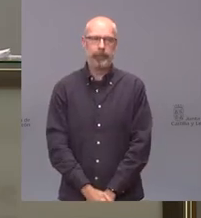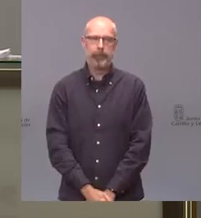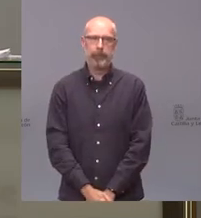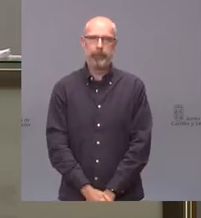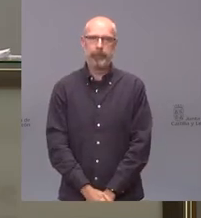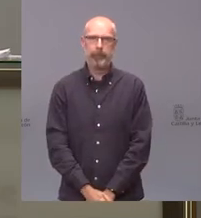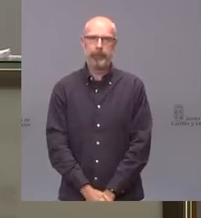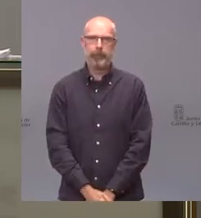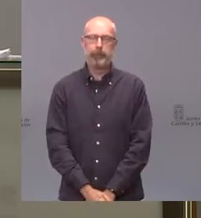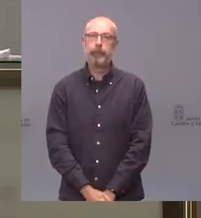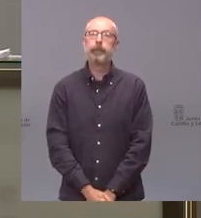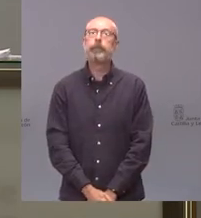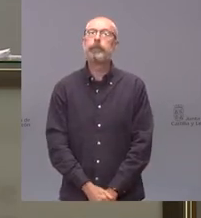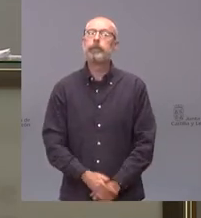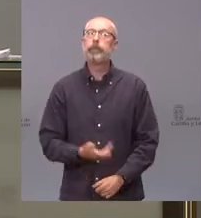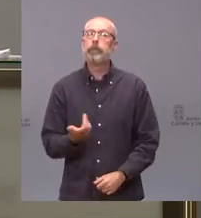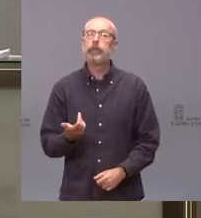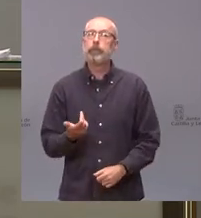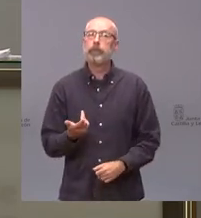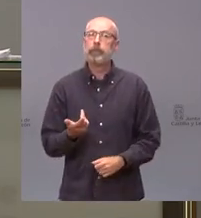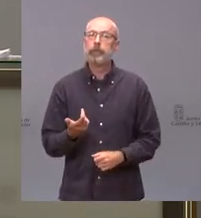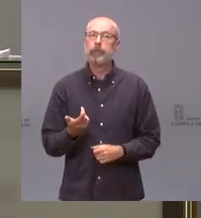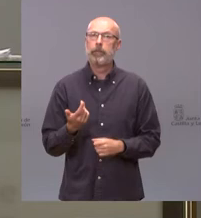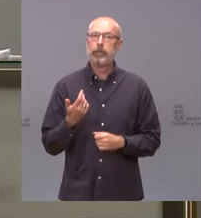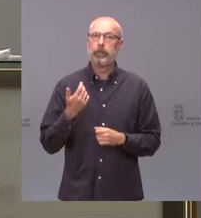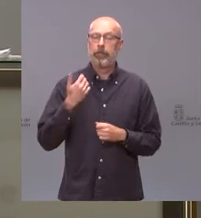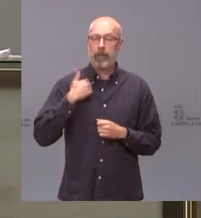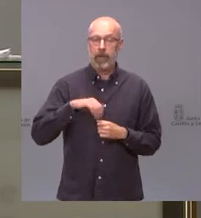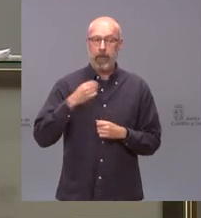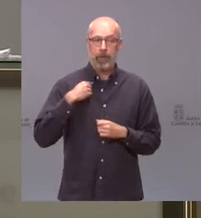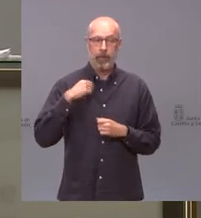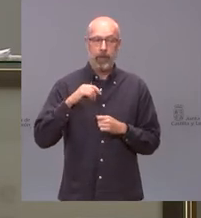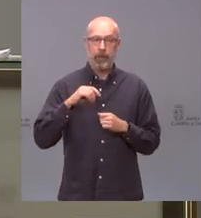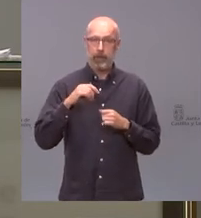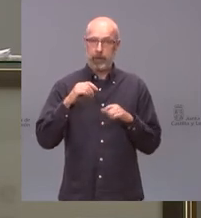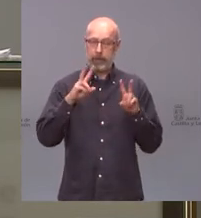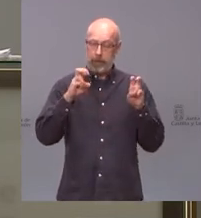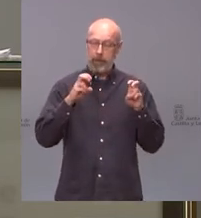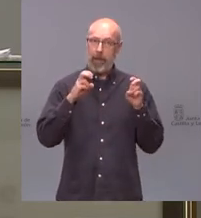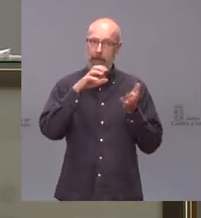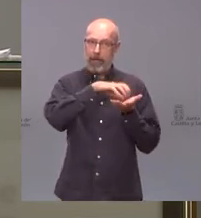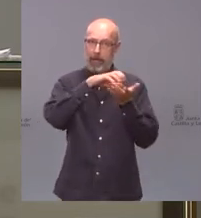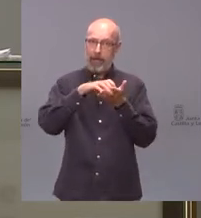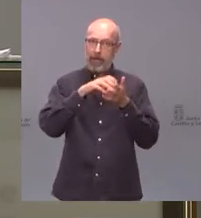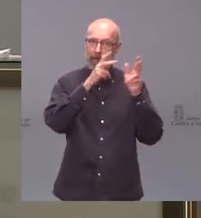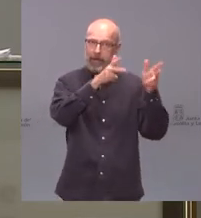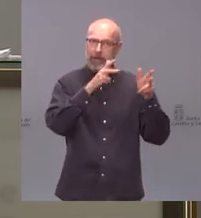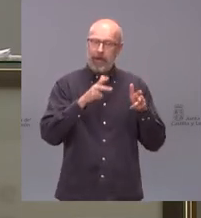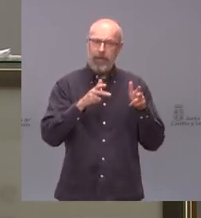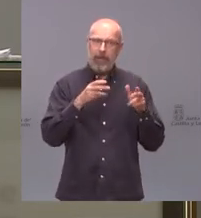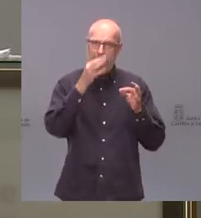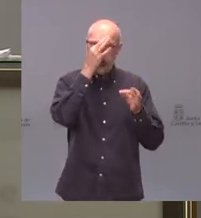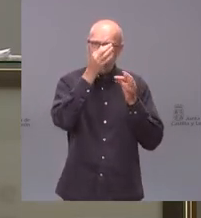la consejera está hablando del grado de inmunidad de las residencias ha dado a estos datos pero se ha conocido